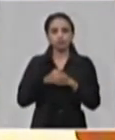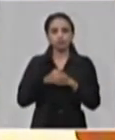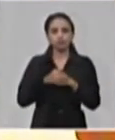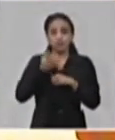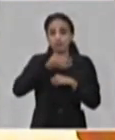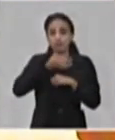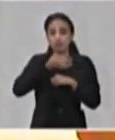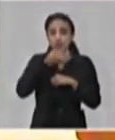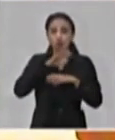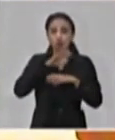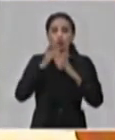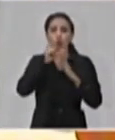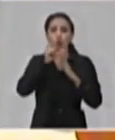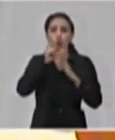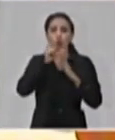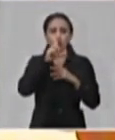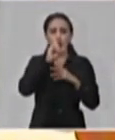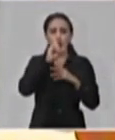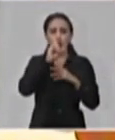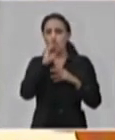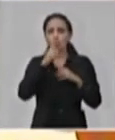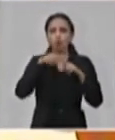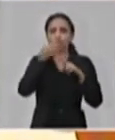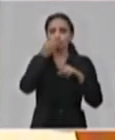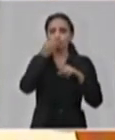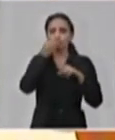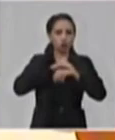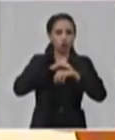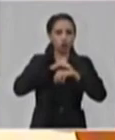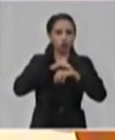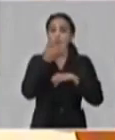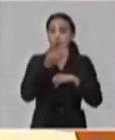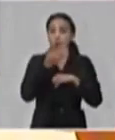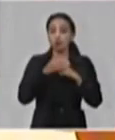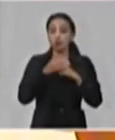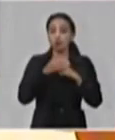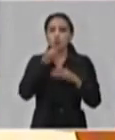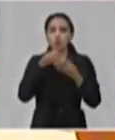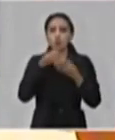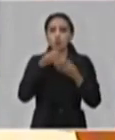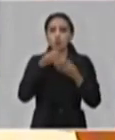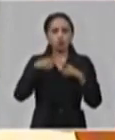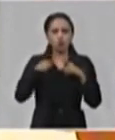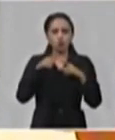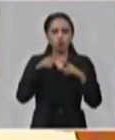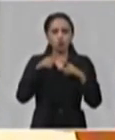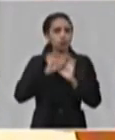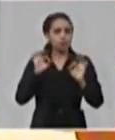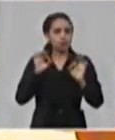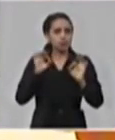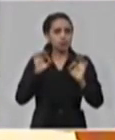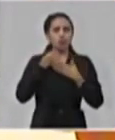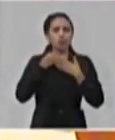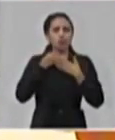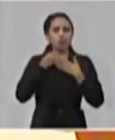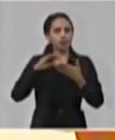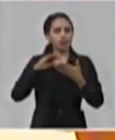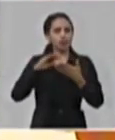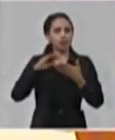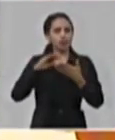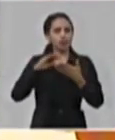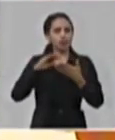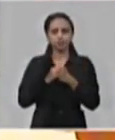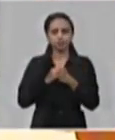efectividad del cloro, la efectividad del alcohol, y cualquier producto de limpieza que se utilice.